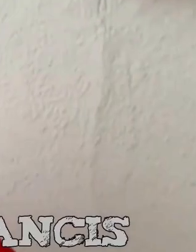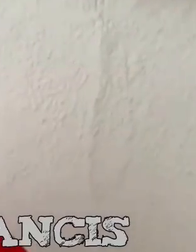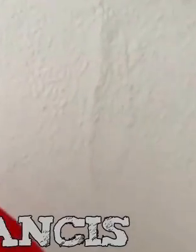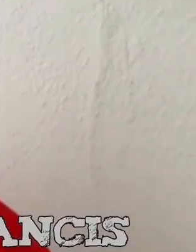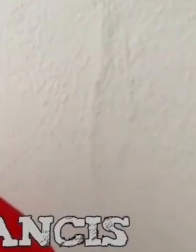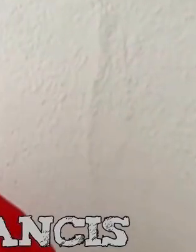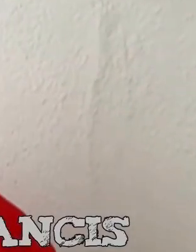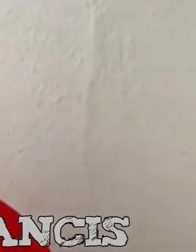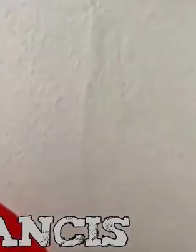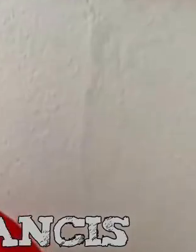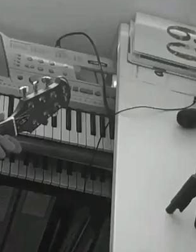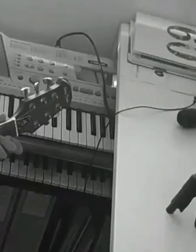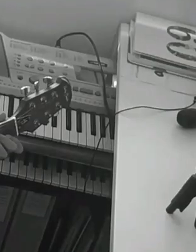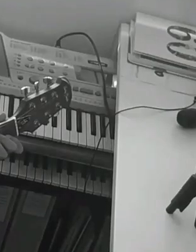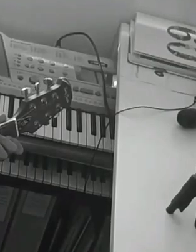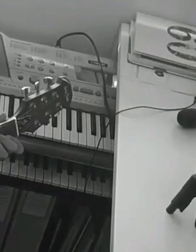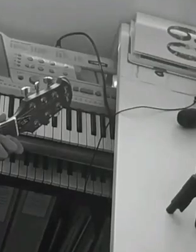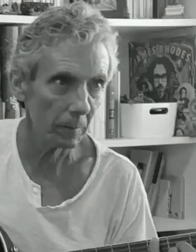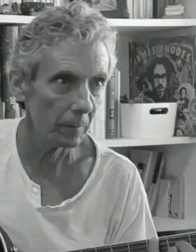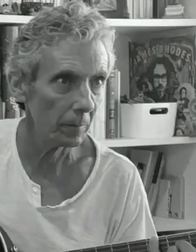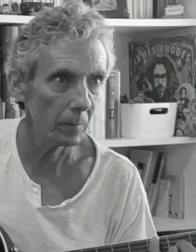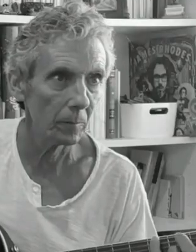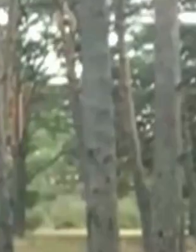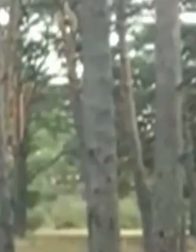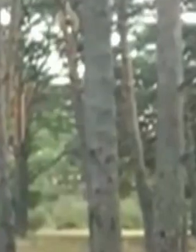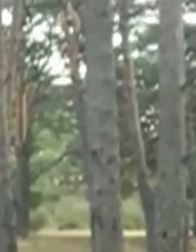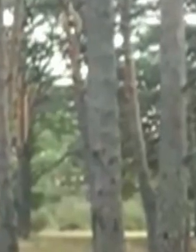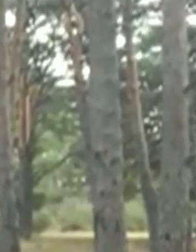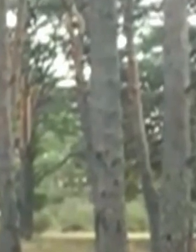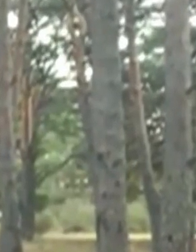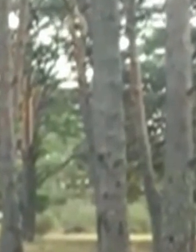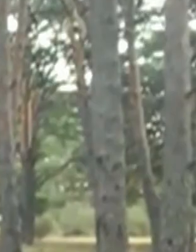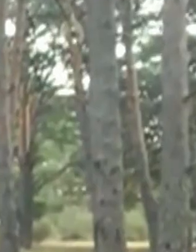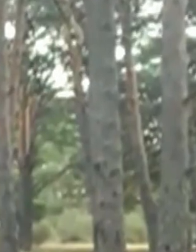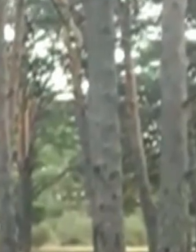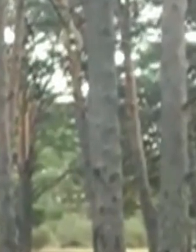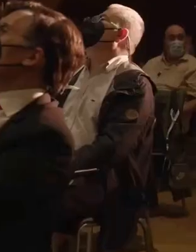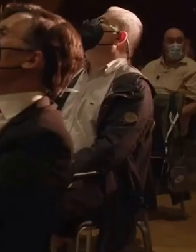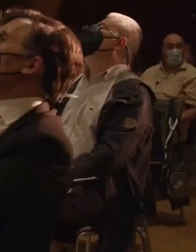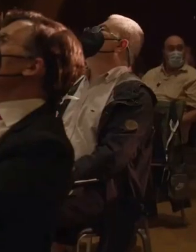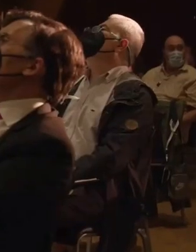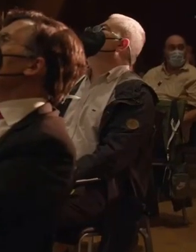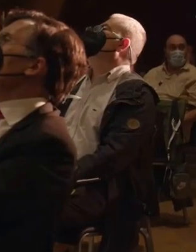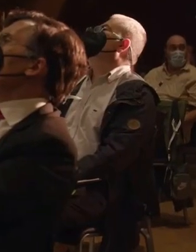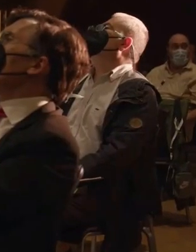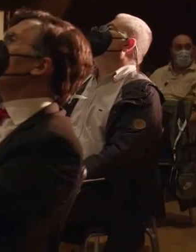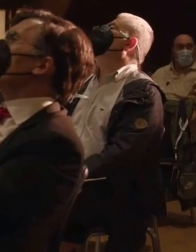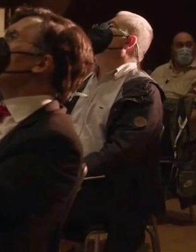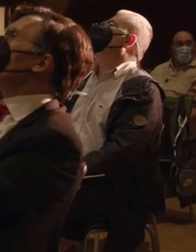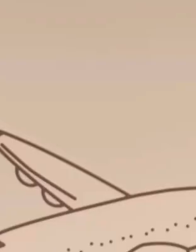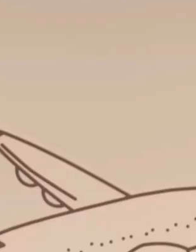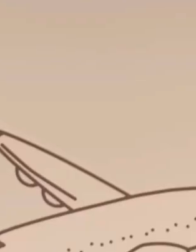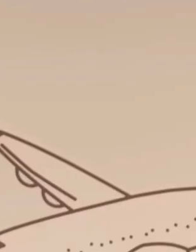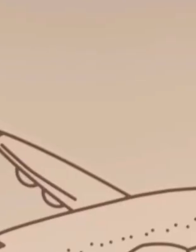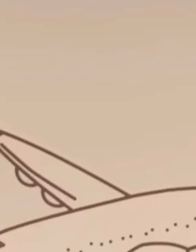porque para entender su poder de tomar decisiones quienes les apoyamos necesitamos compartir reflexiones. El acto de Toledo acabó con